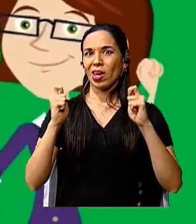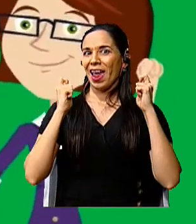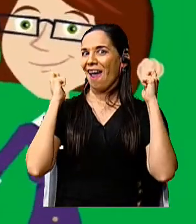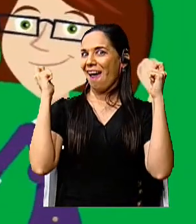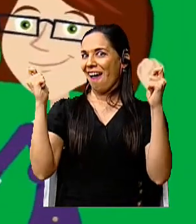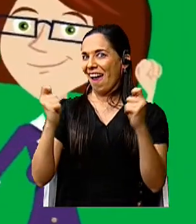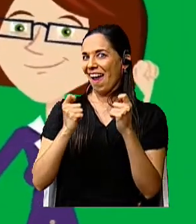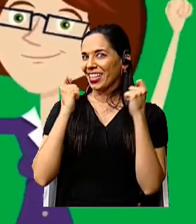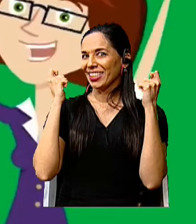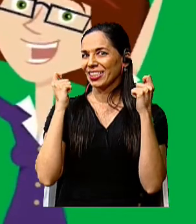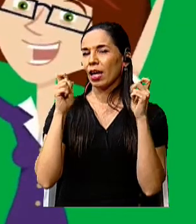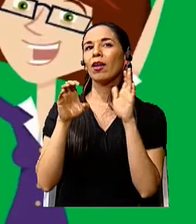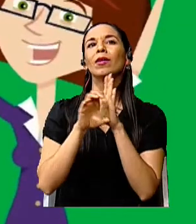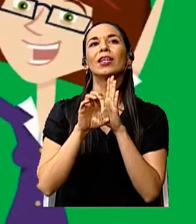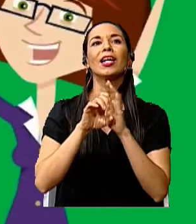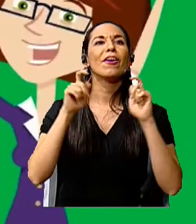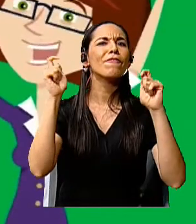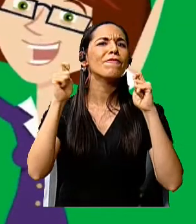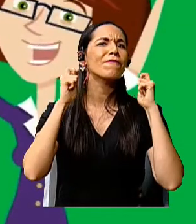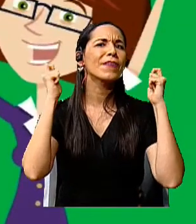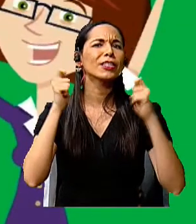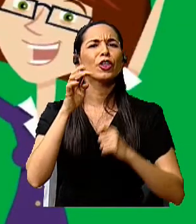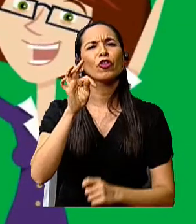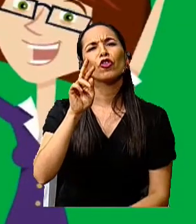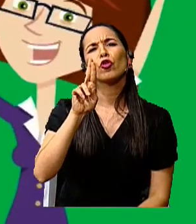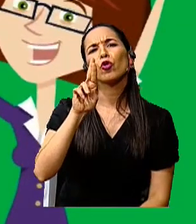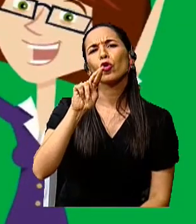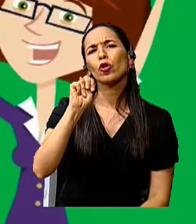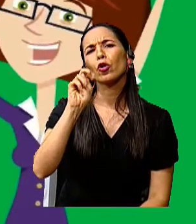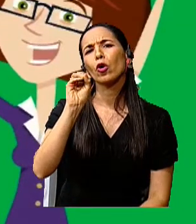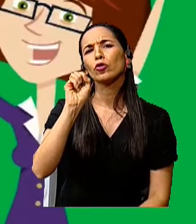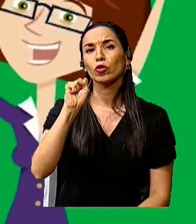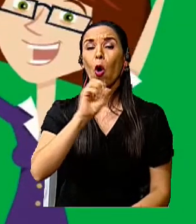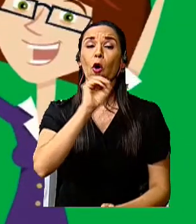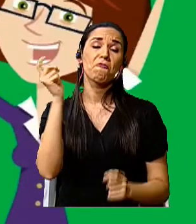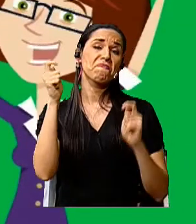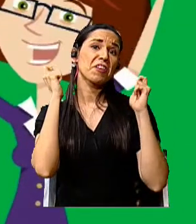como las fiestas de los turnos o fiestas tradicionales.